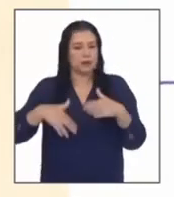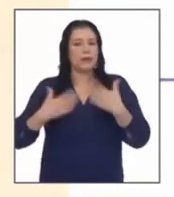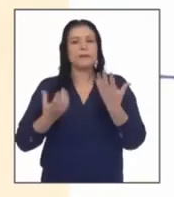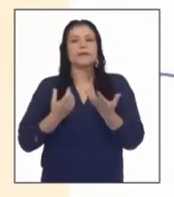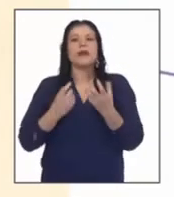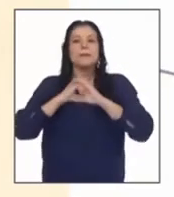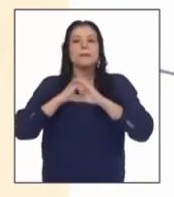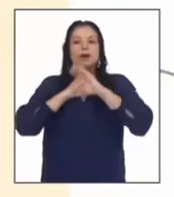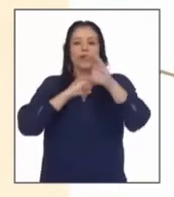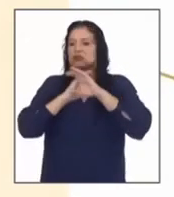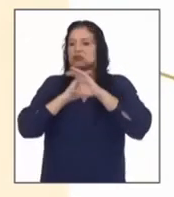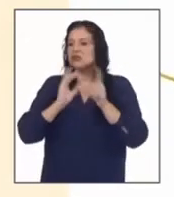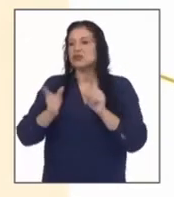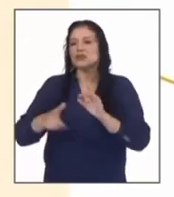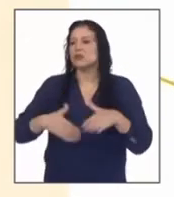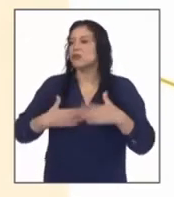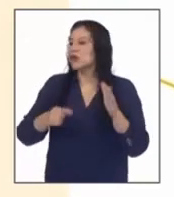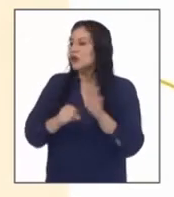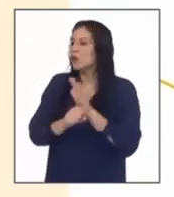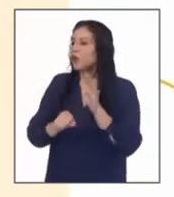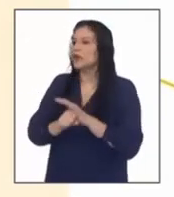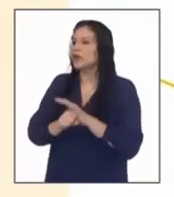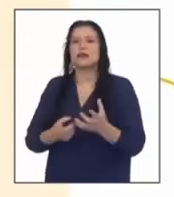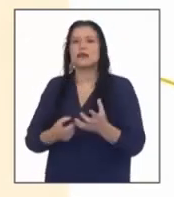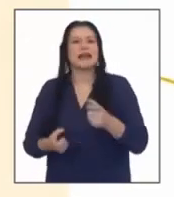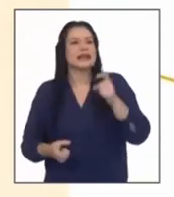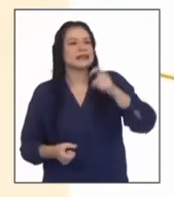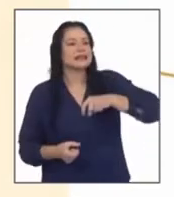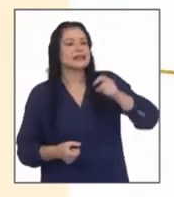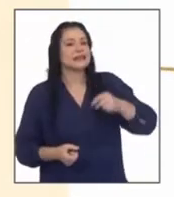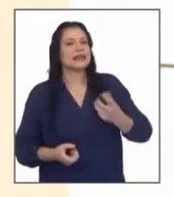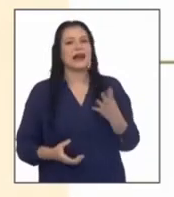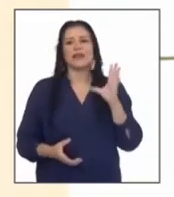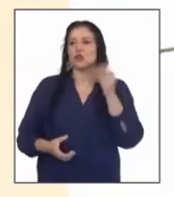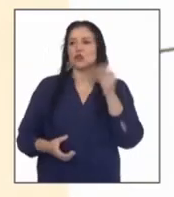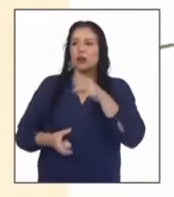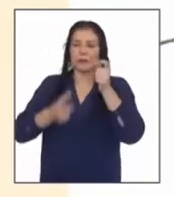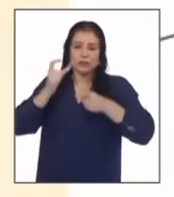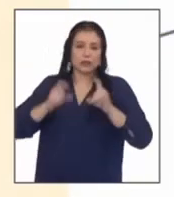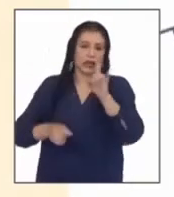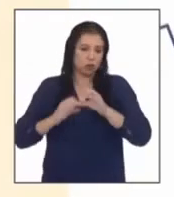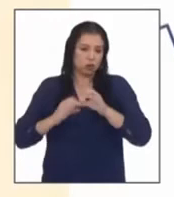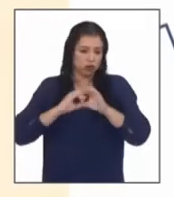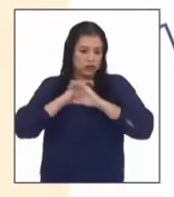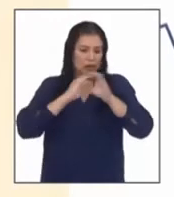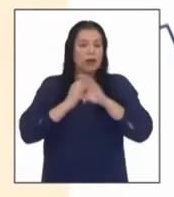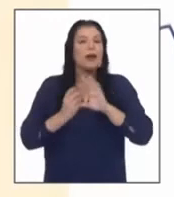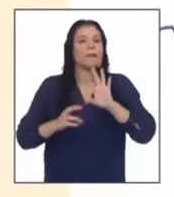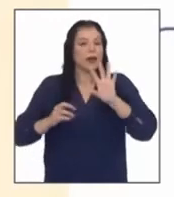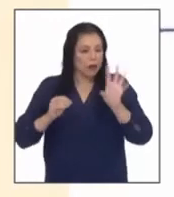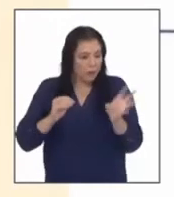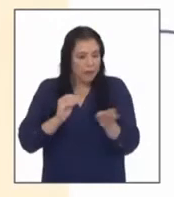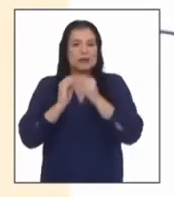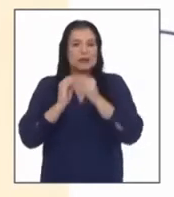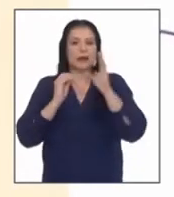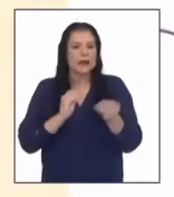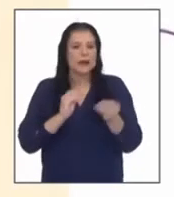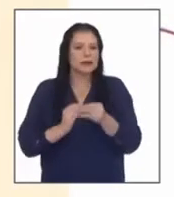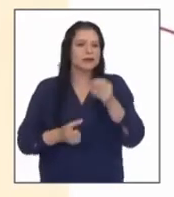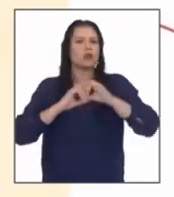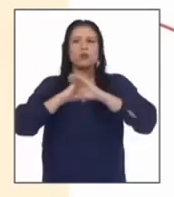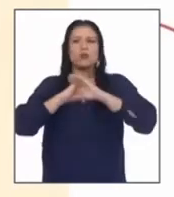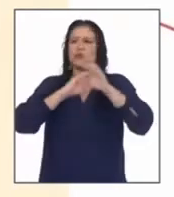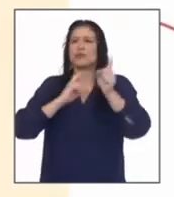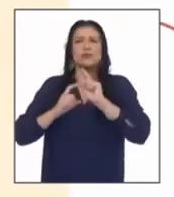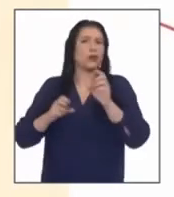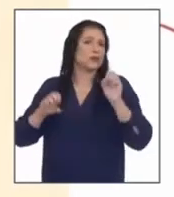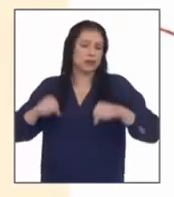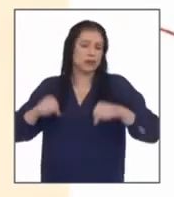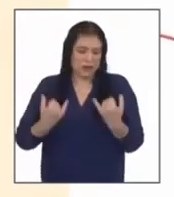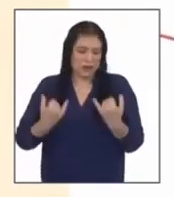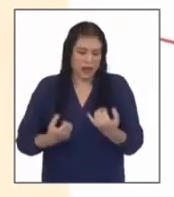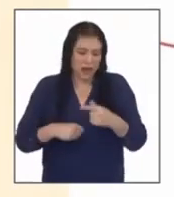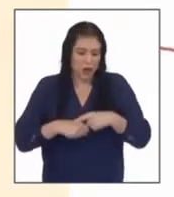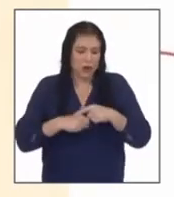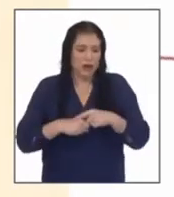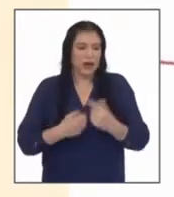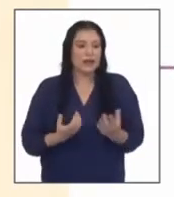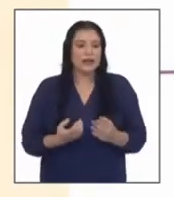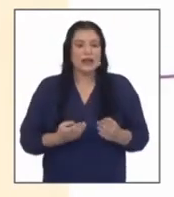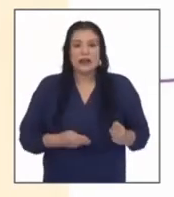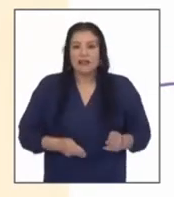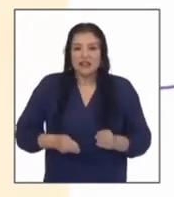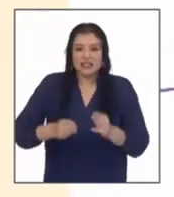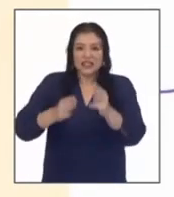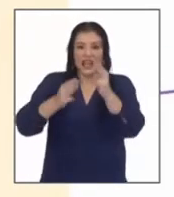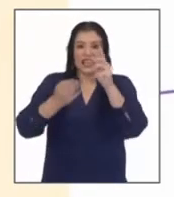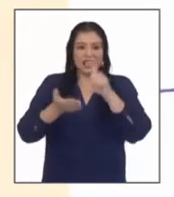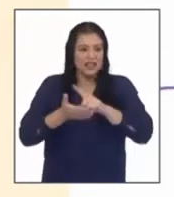no se podrá cubrir la demanda de todos los pasajeros pero a su vez aumentar la flota de unidades para compensar esa demanda es imposible las vías de lima no